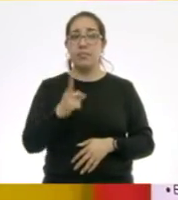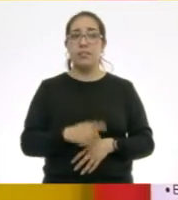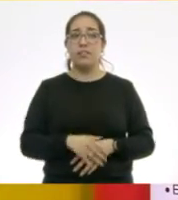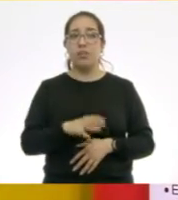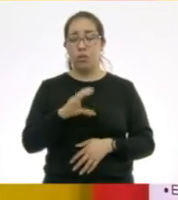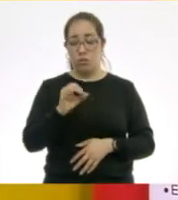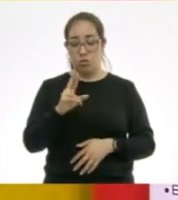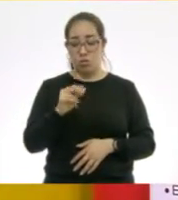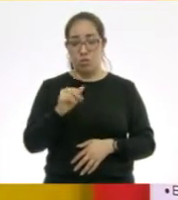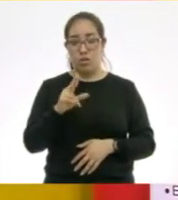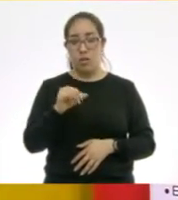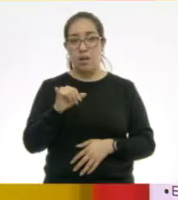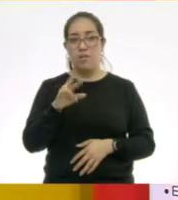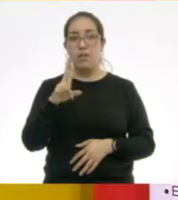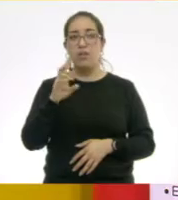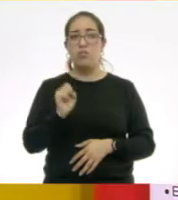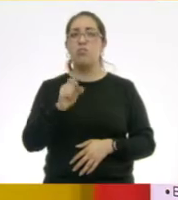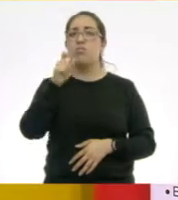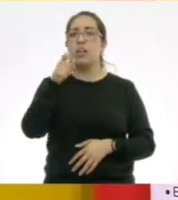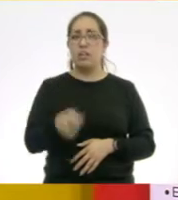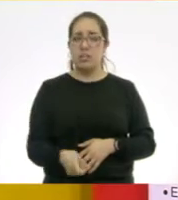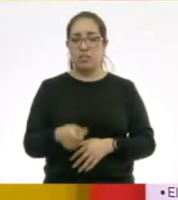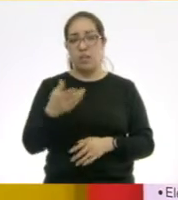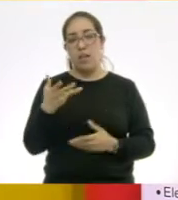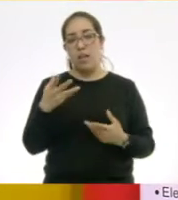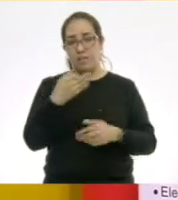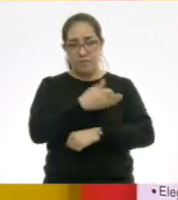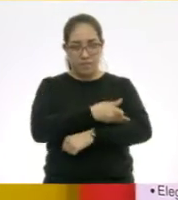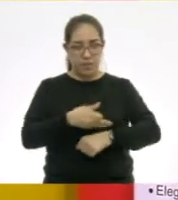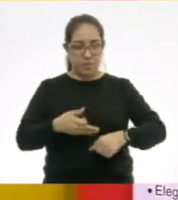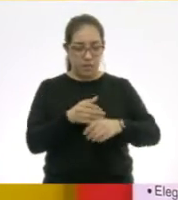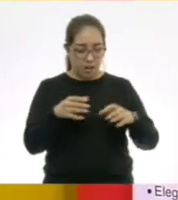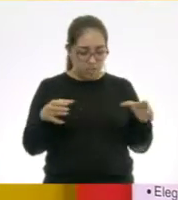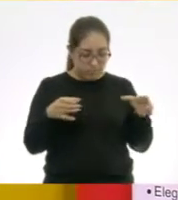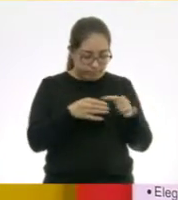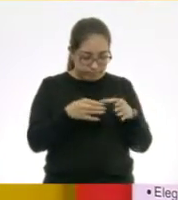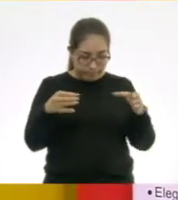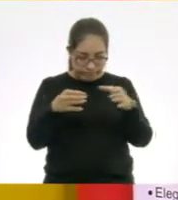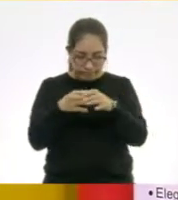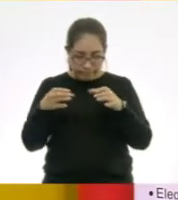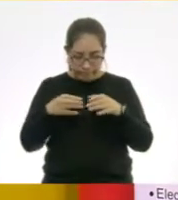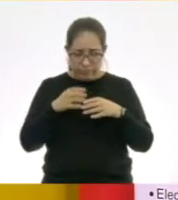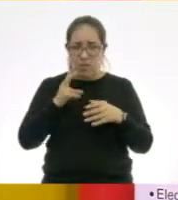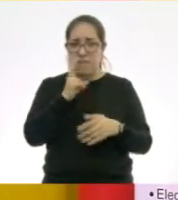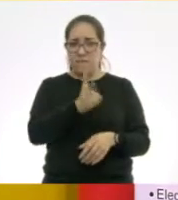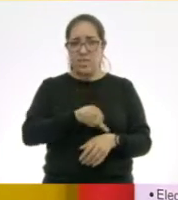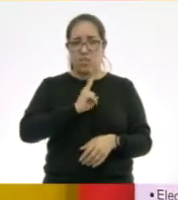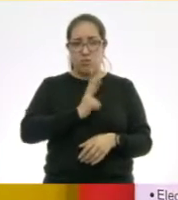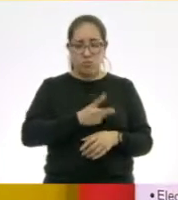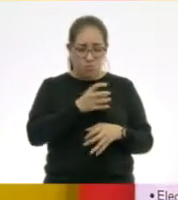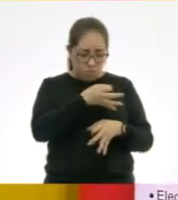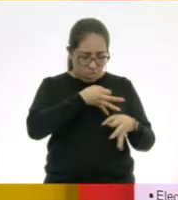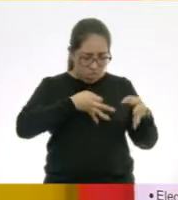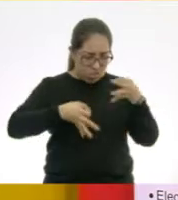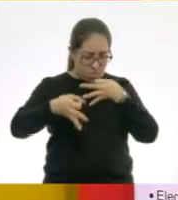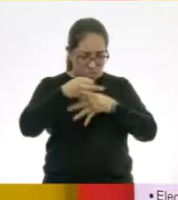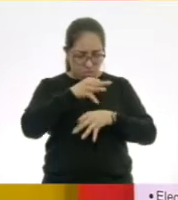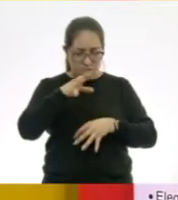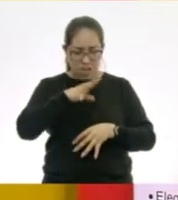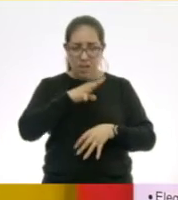aquí dice que es el coronavirus. Dice, los coronavirus son una familia de virus que causan enfermedades, desde el resfriado